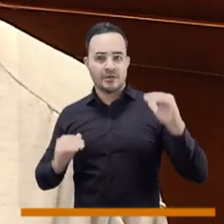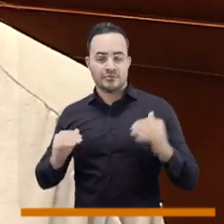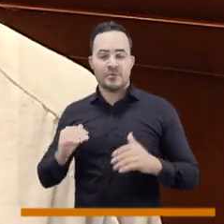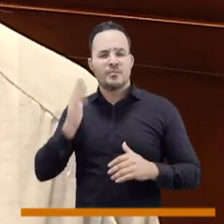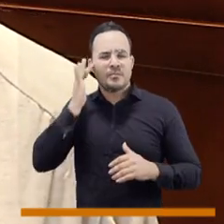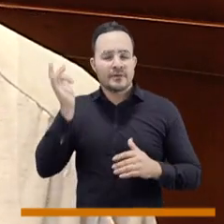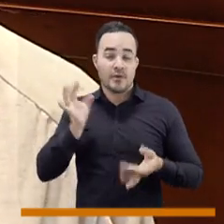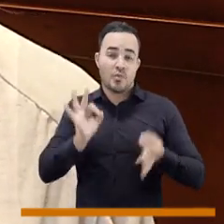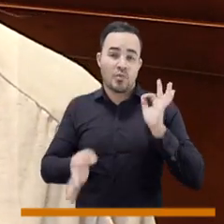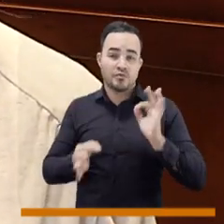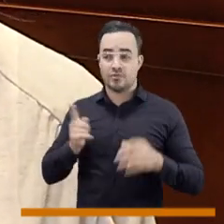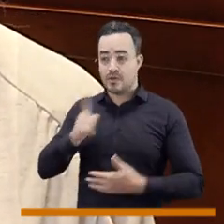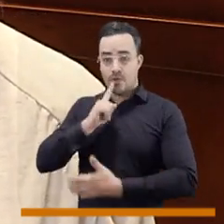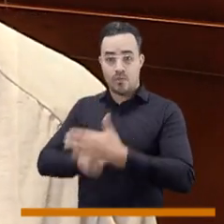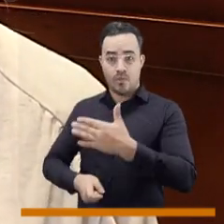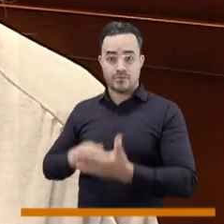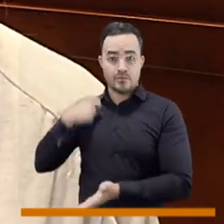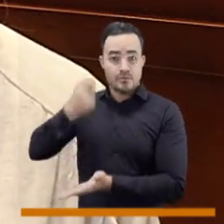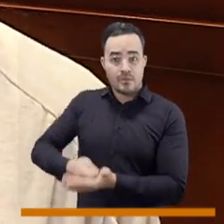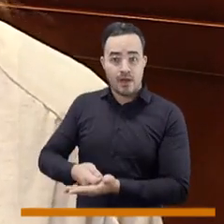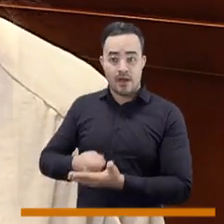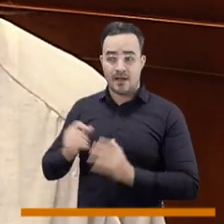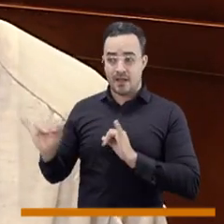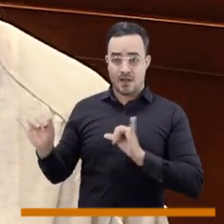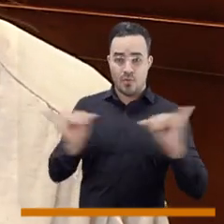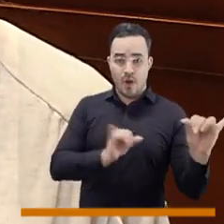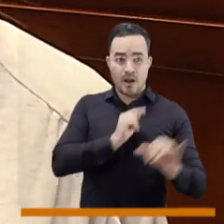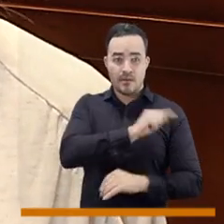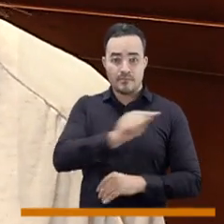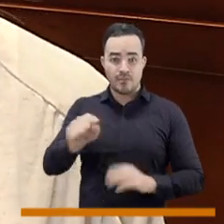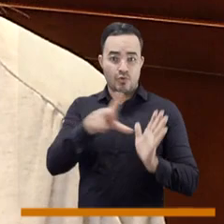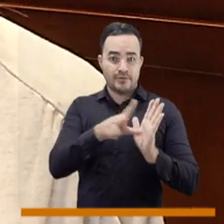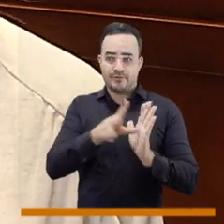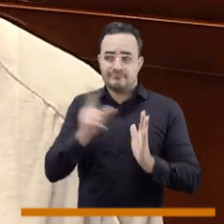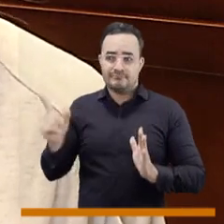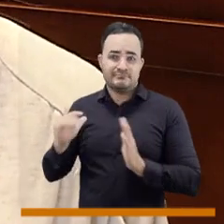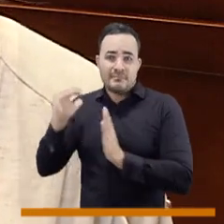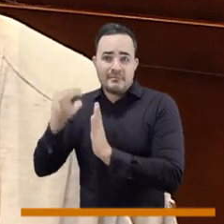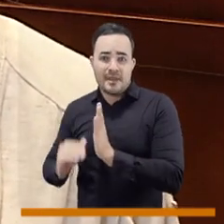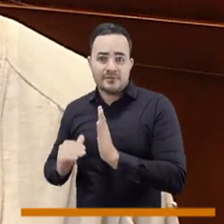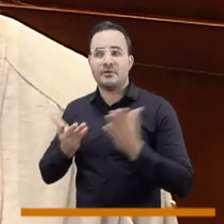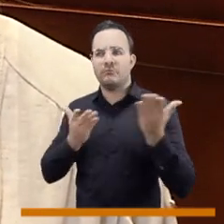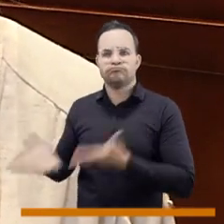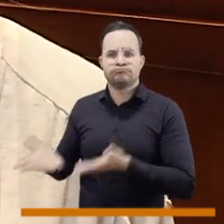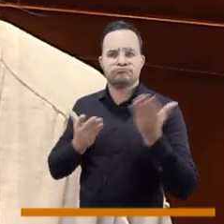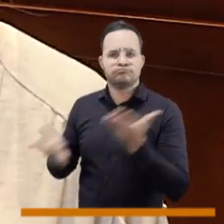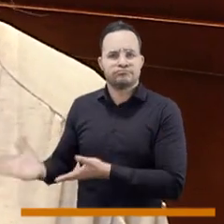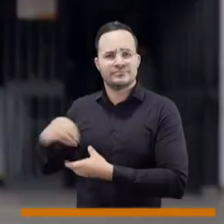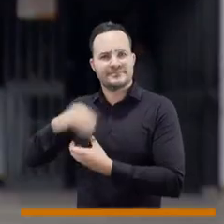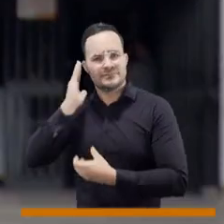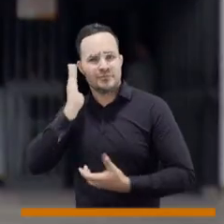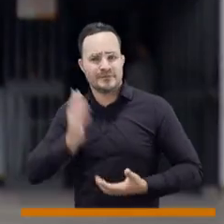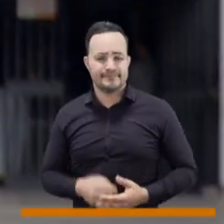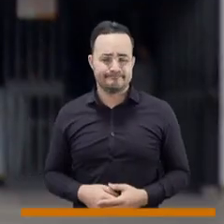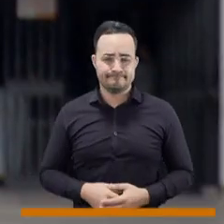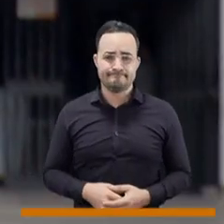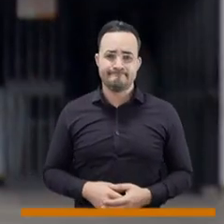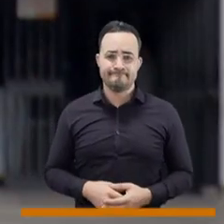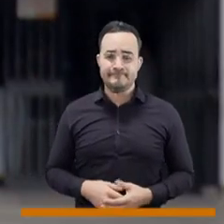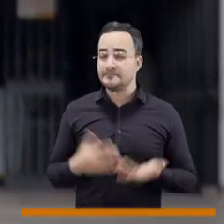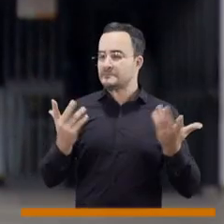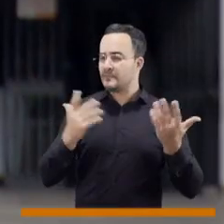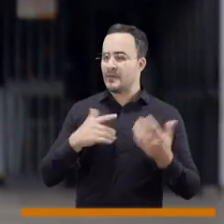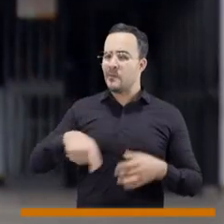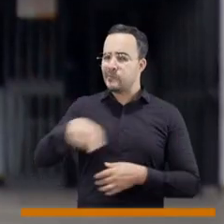millajes diferentes en el tema de impuestos. No pagan lo mismo que los establecimientos como un hotel. Las preguntas